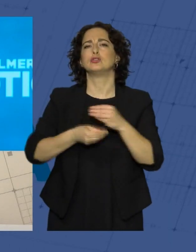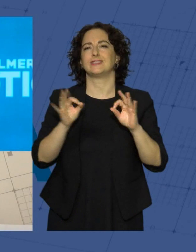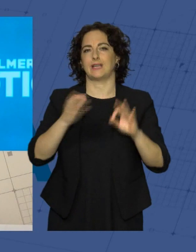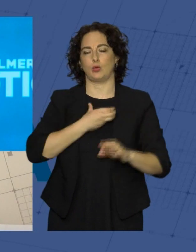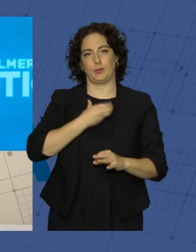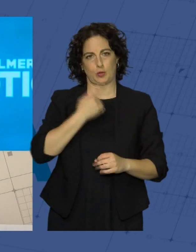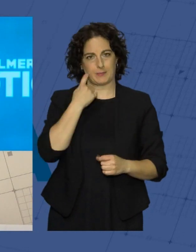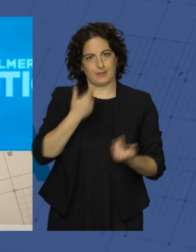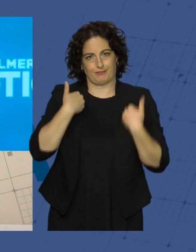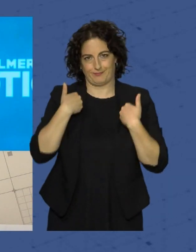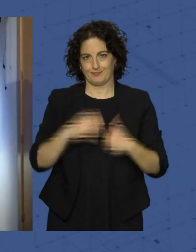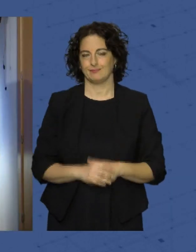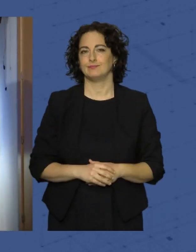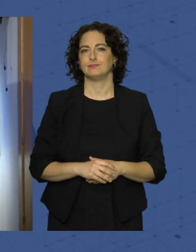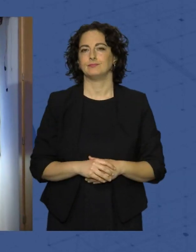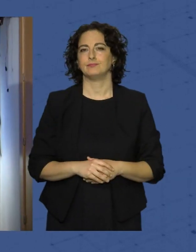de Almería.